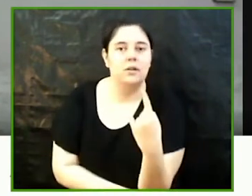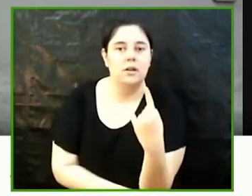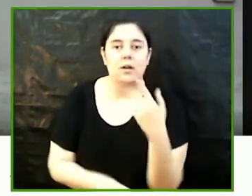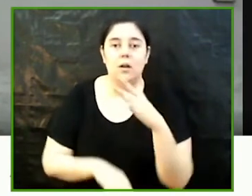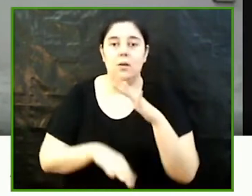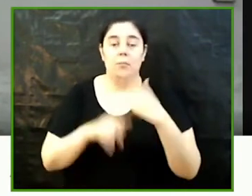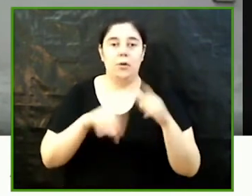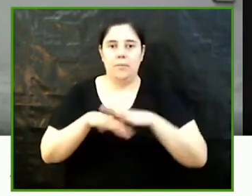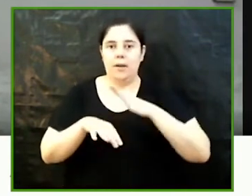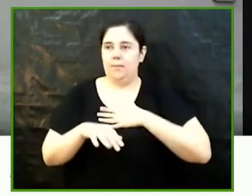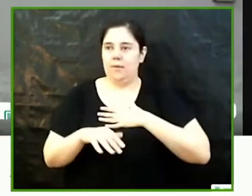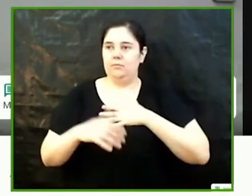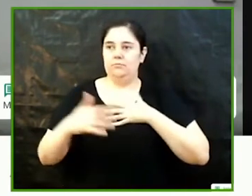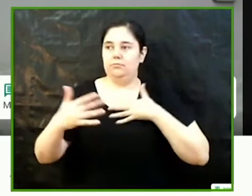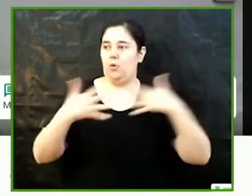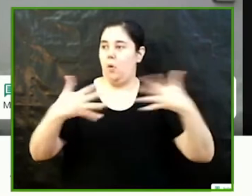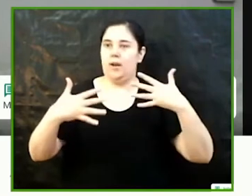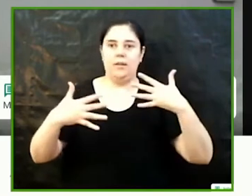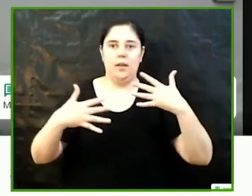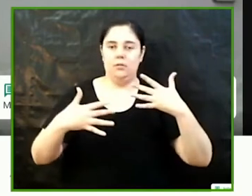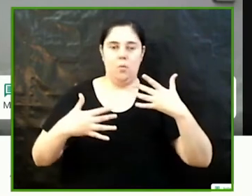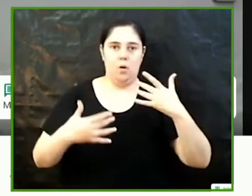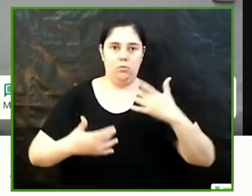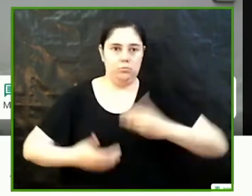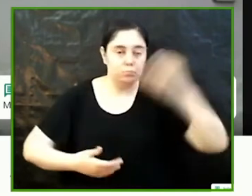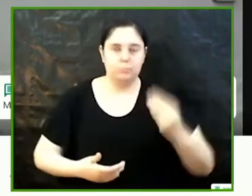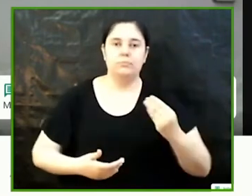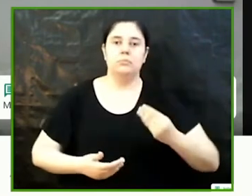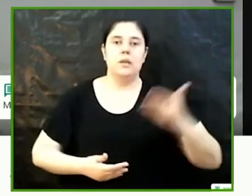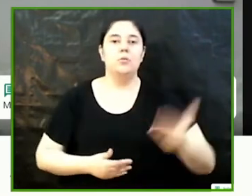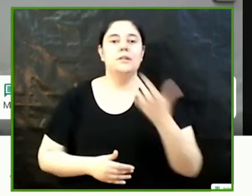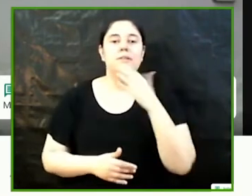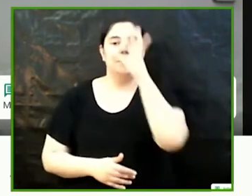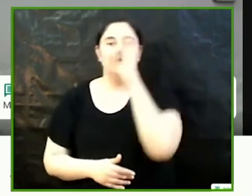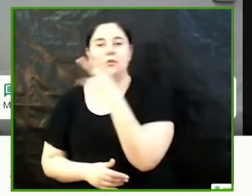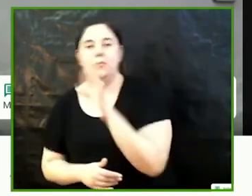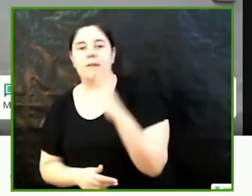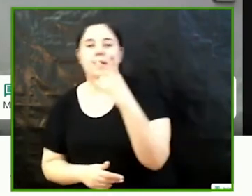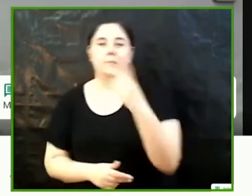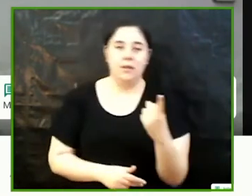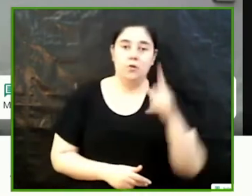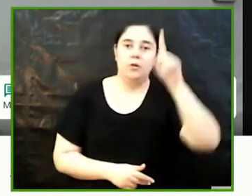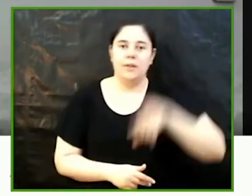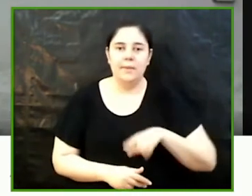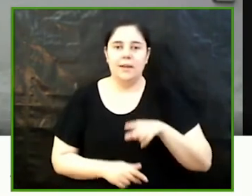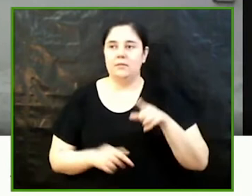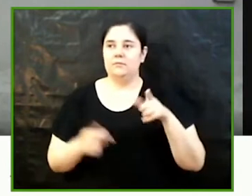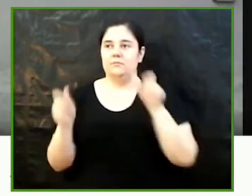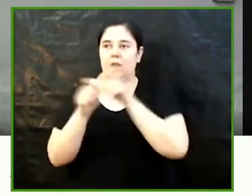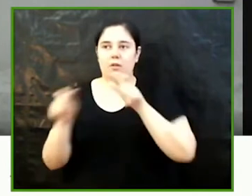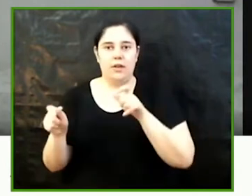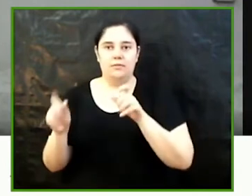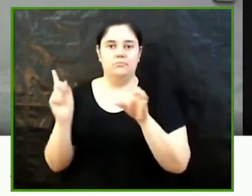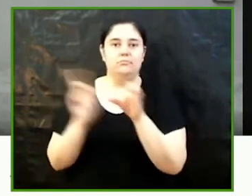manifestación artística más destacada del siglo XX y del siglo XXI y sobre todo por la gran cantidad de adeptos que está incitando